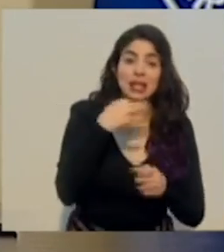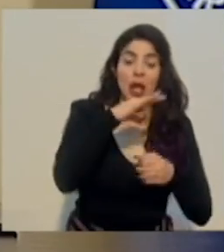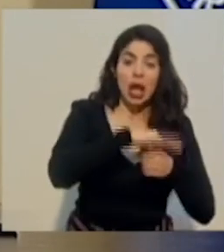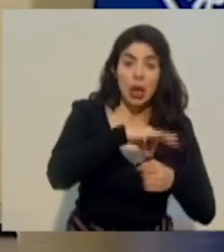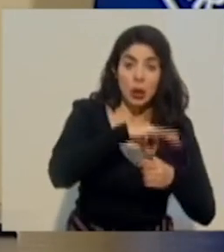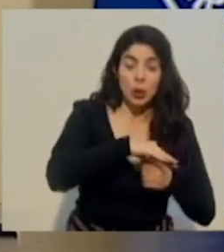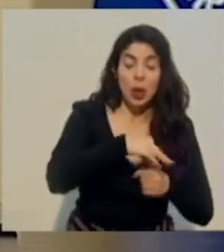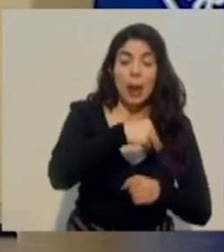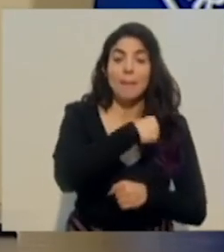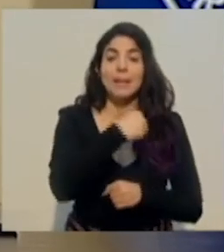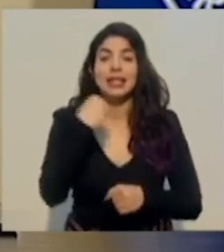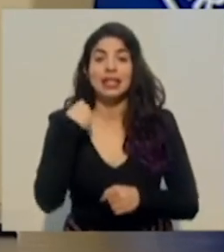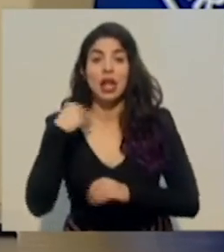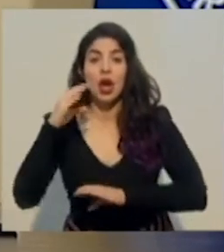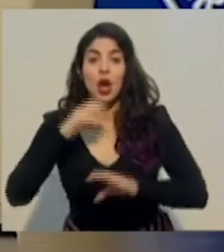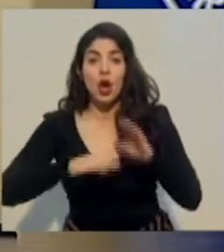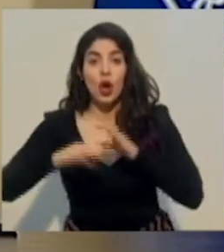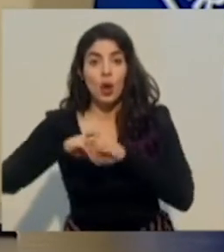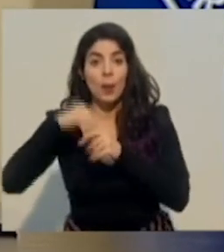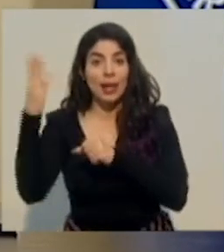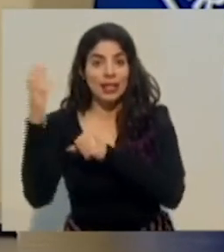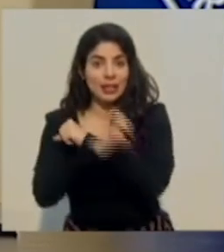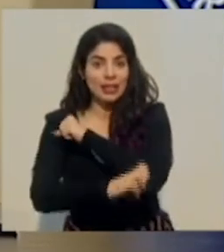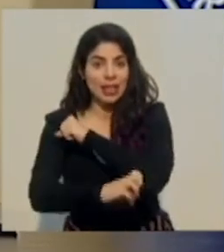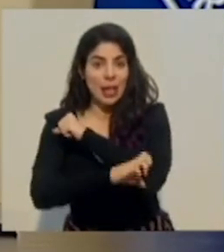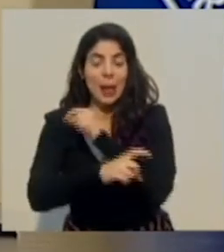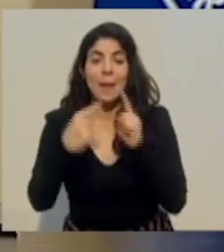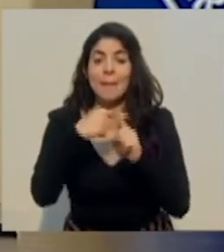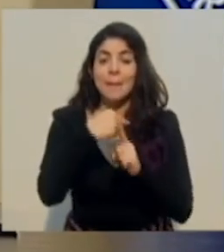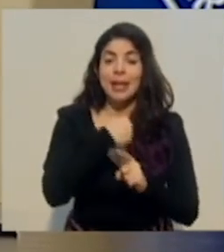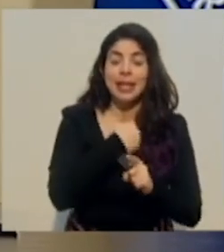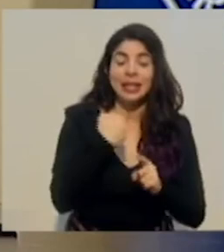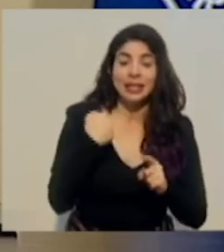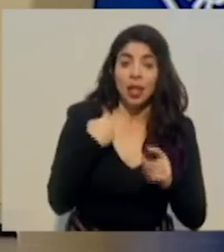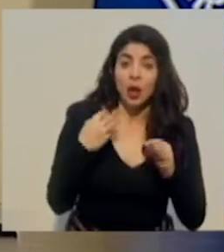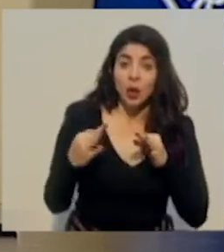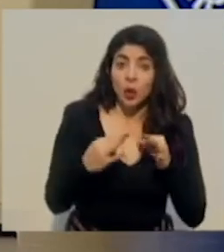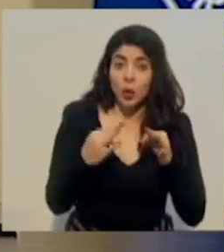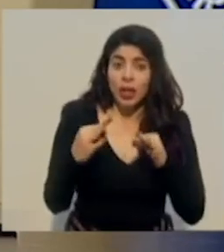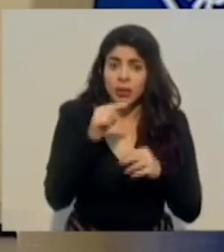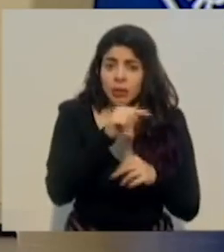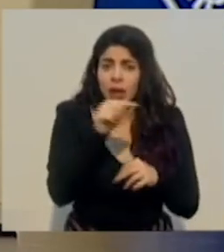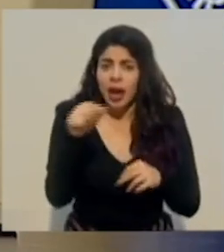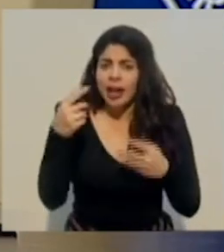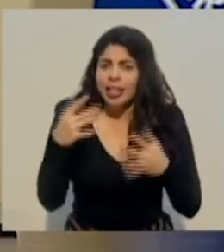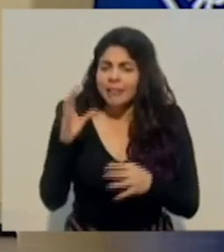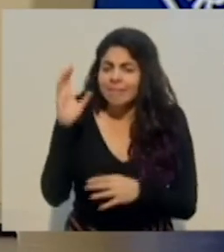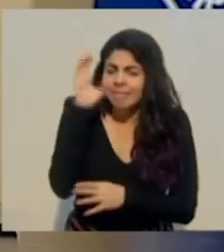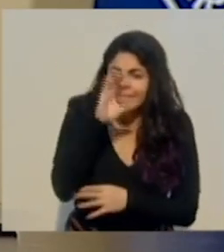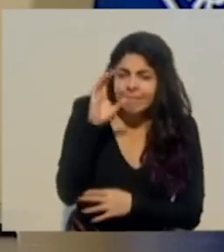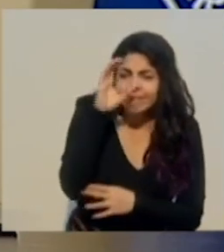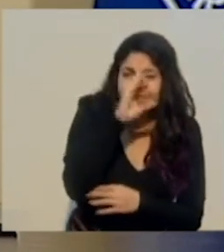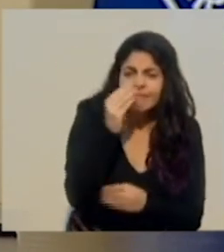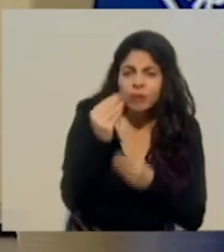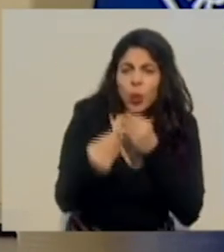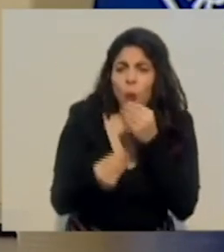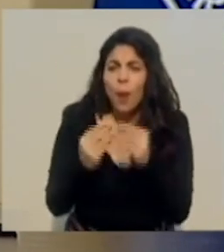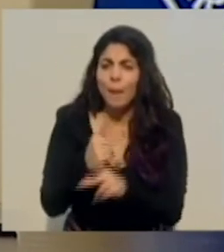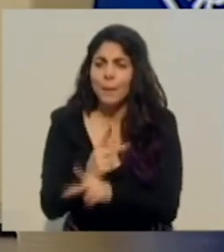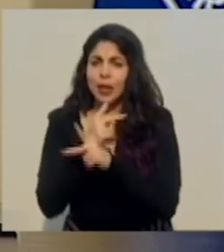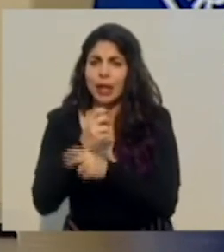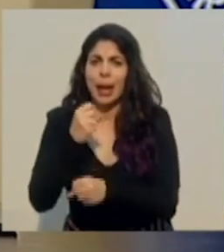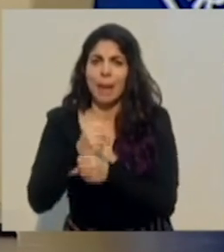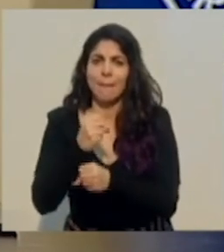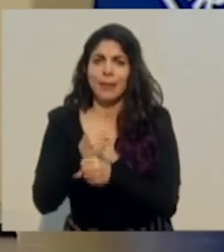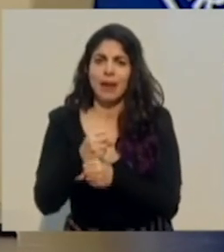Exterior, como Ministerio de Turismo, hemos venido buscando la protección del empleo ahorita. Cuando